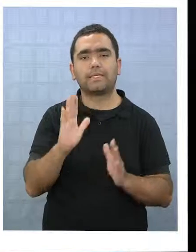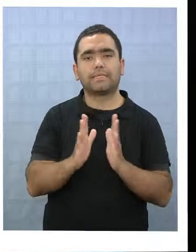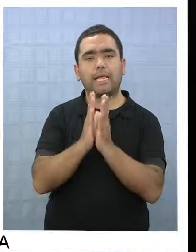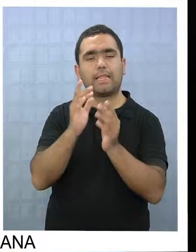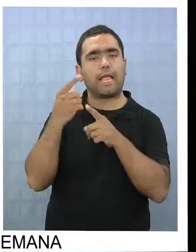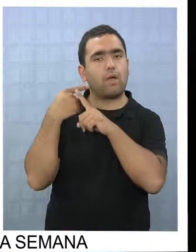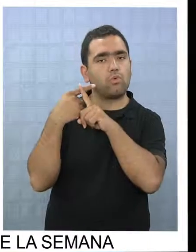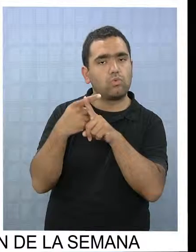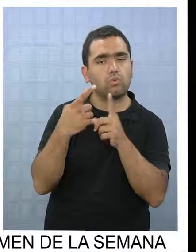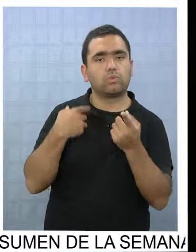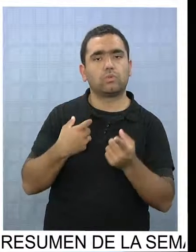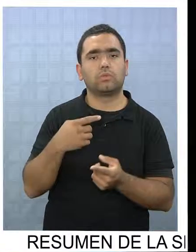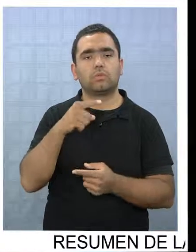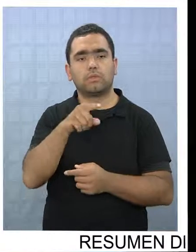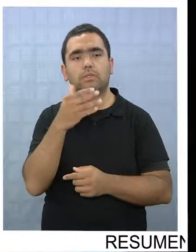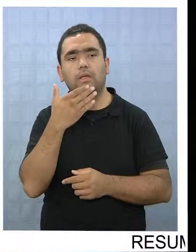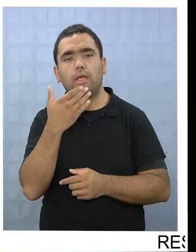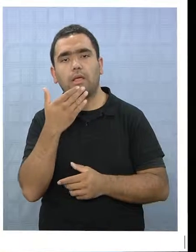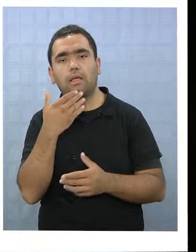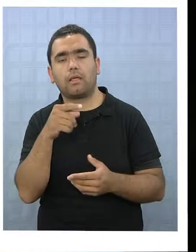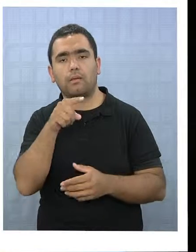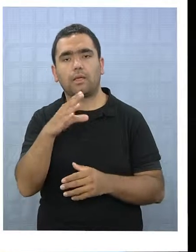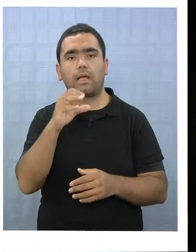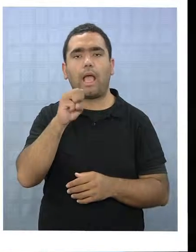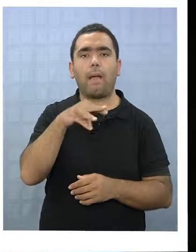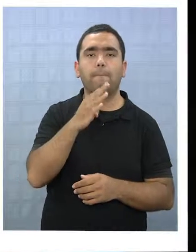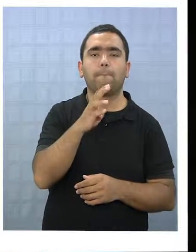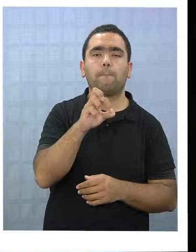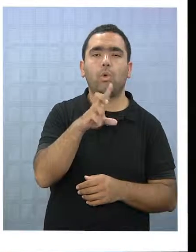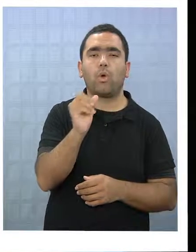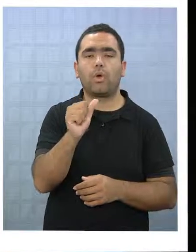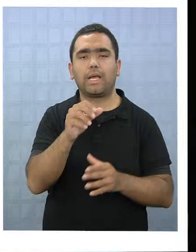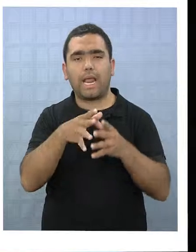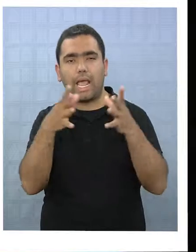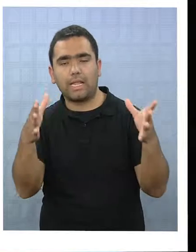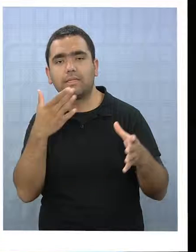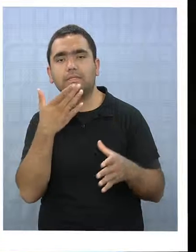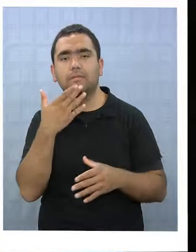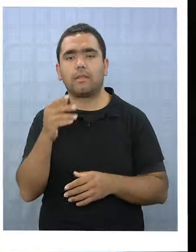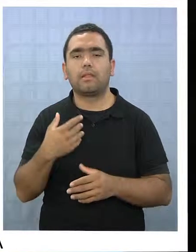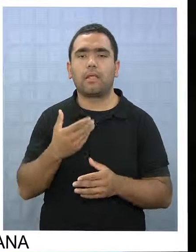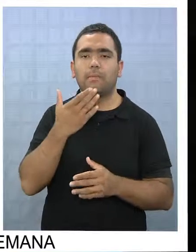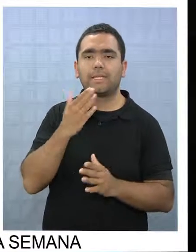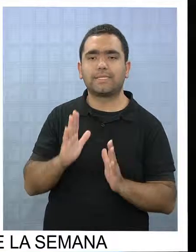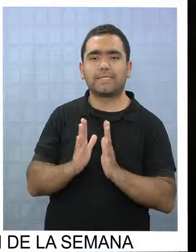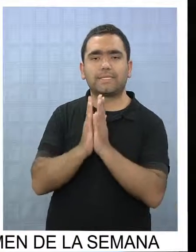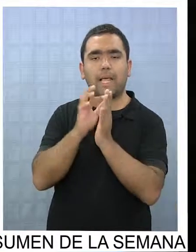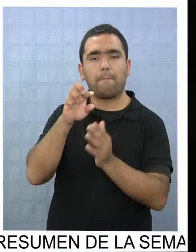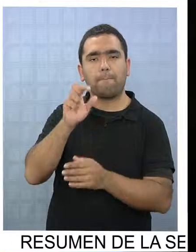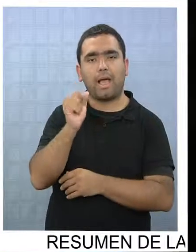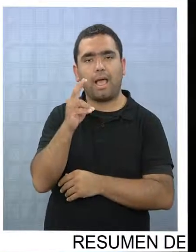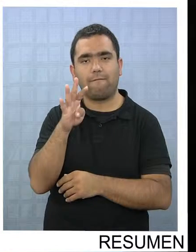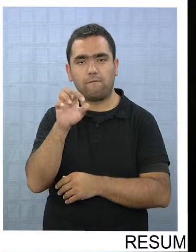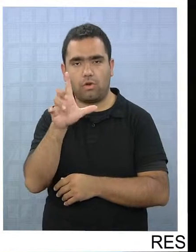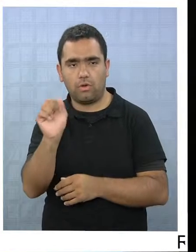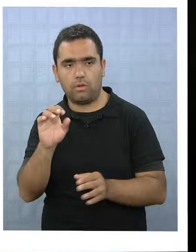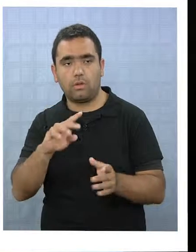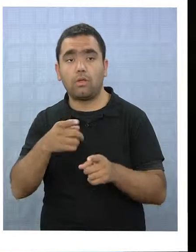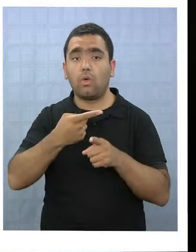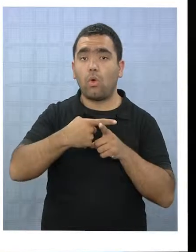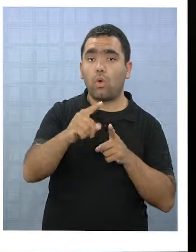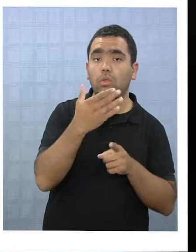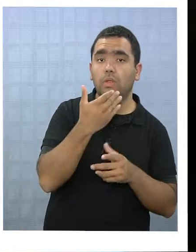Campo Grande, San Pablo Santos. Y el otro nos llevaba